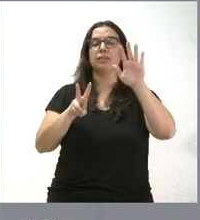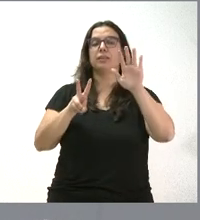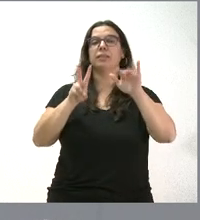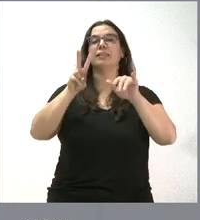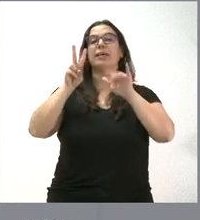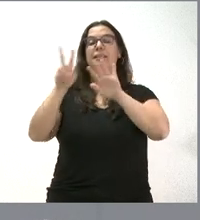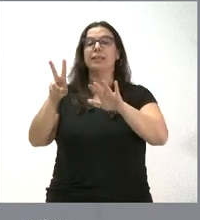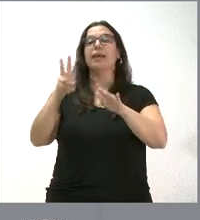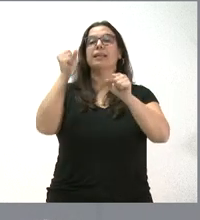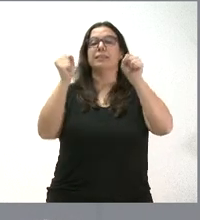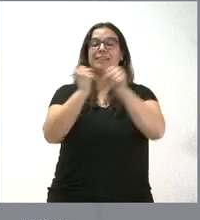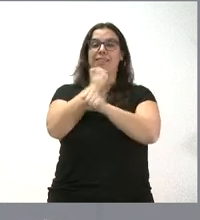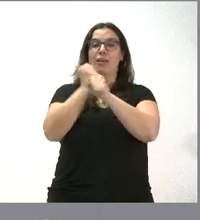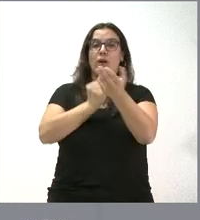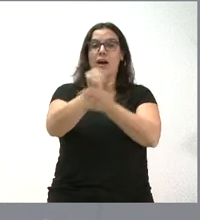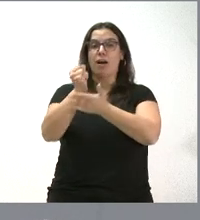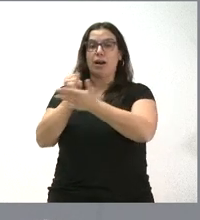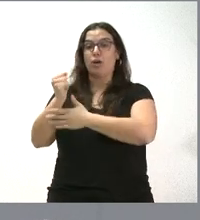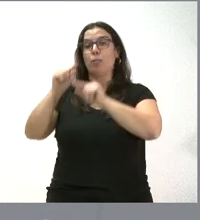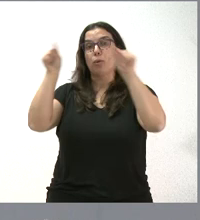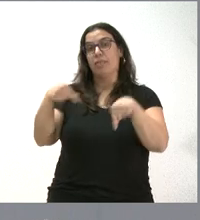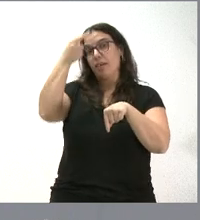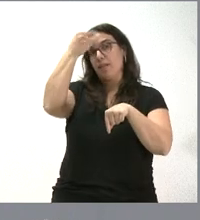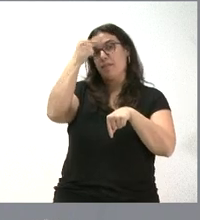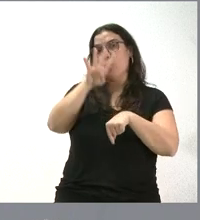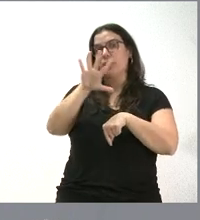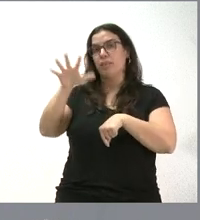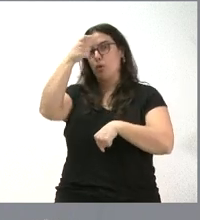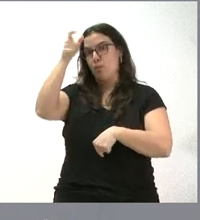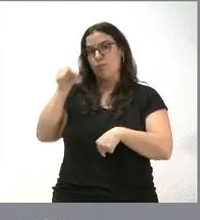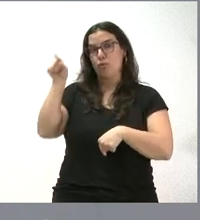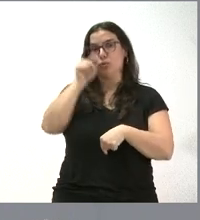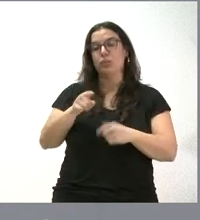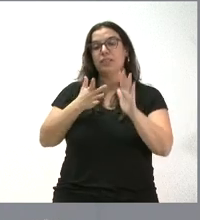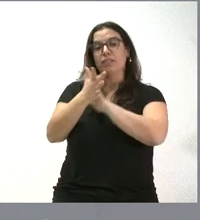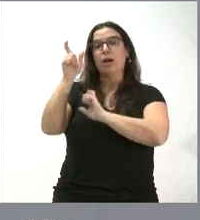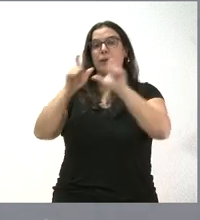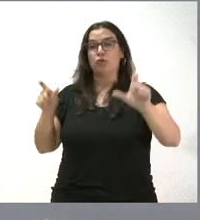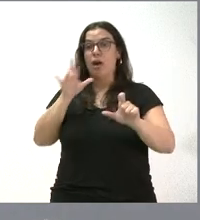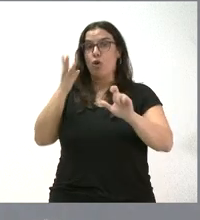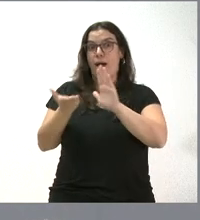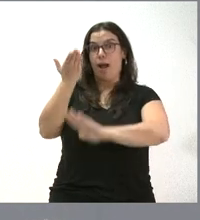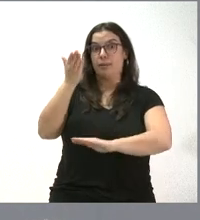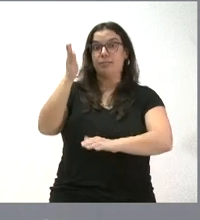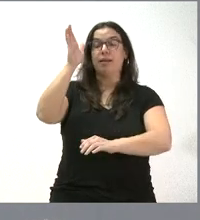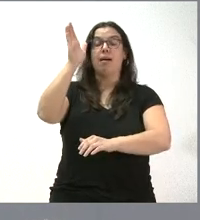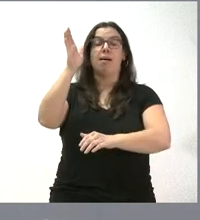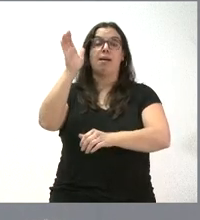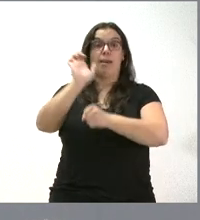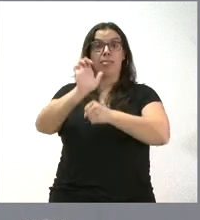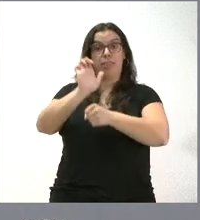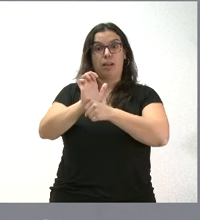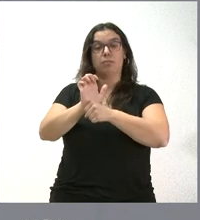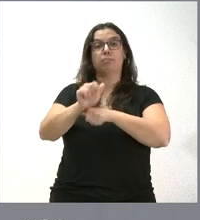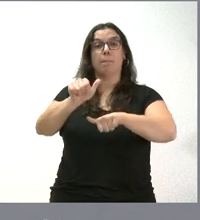trabajadores agrarios en 45 municipios de Ávila. Son personas inscritas como demandantes de empleo desocupados,